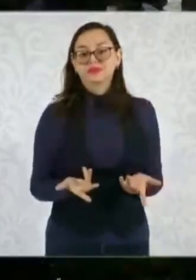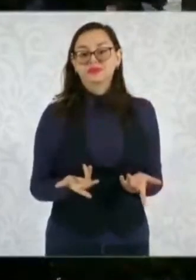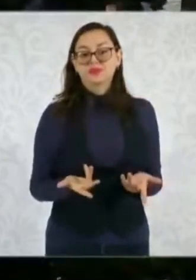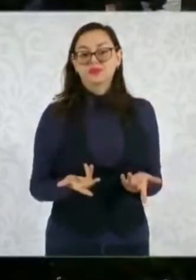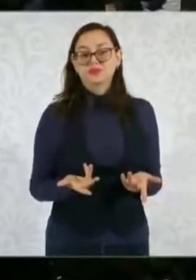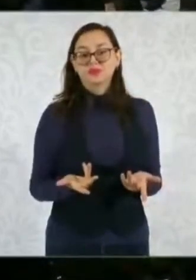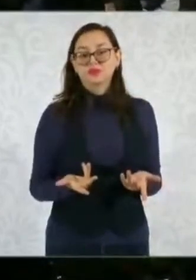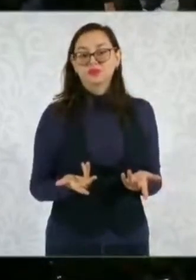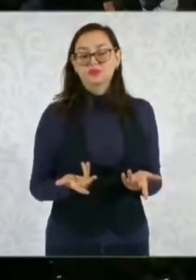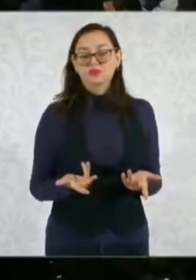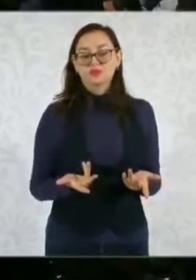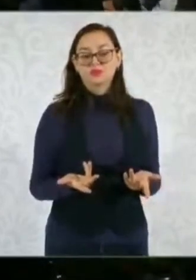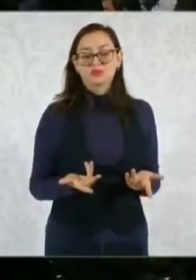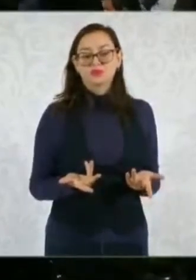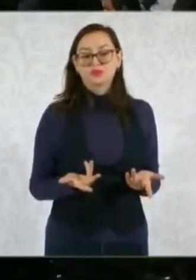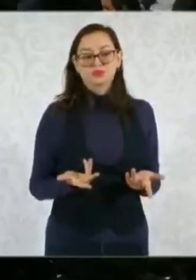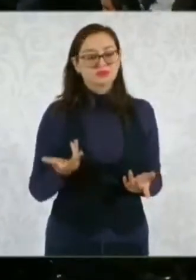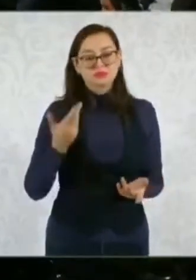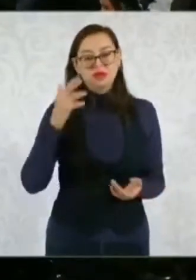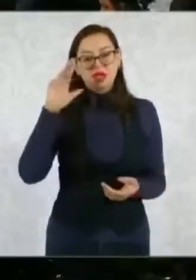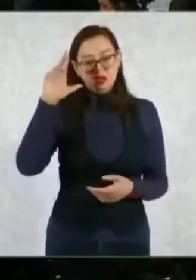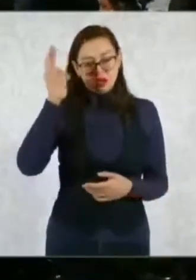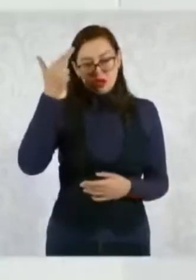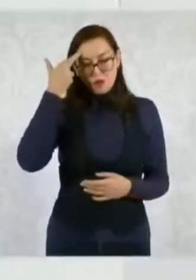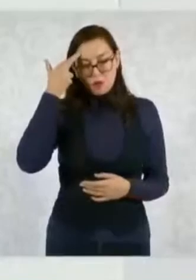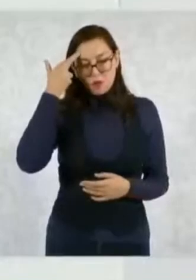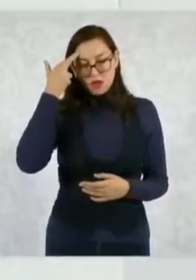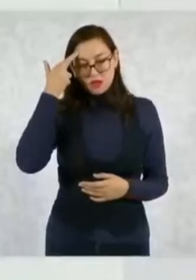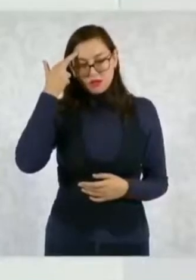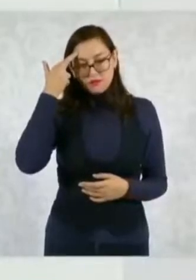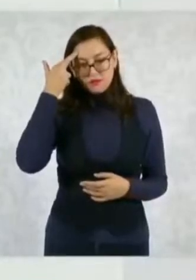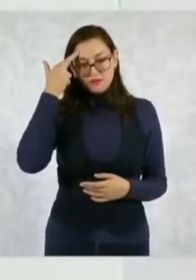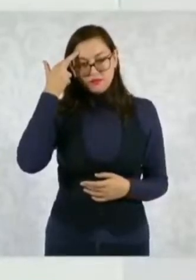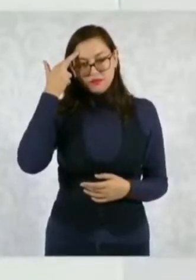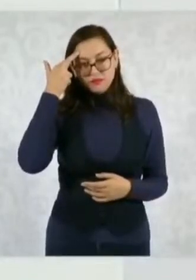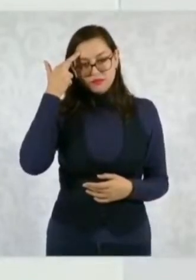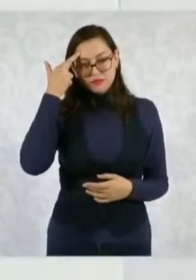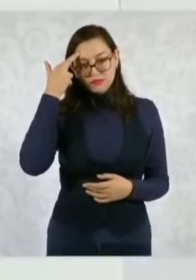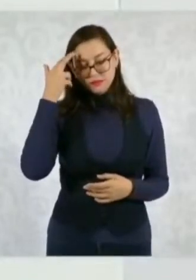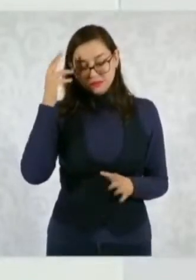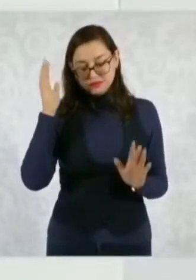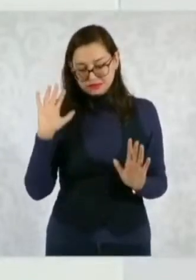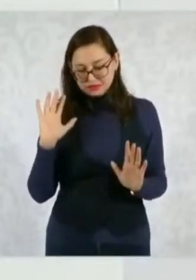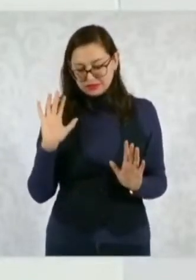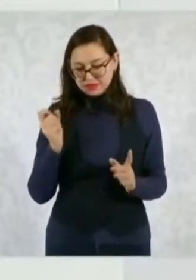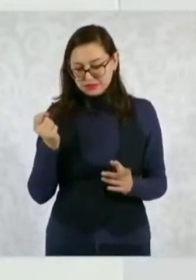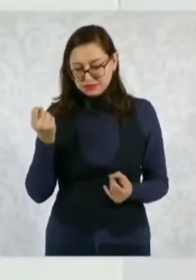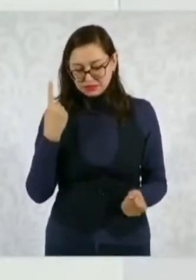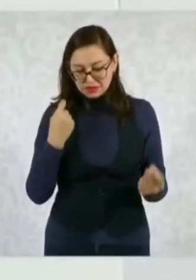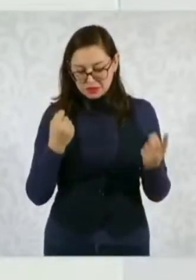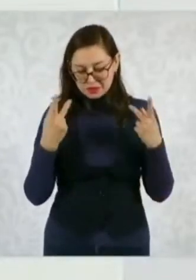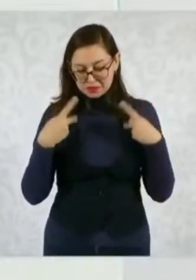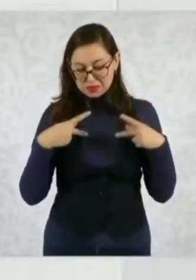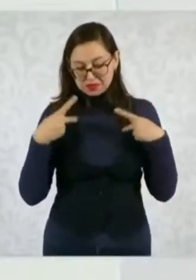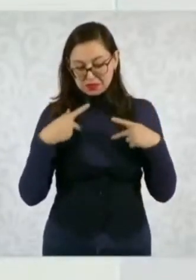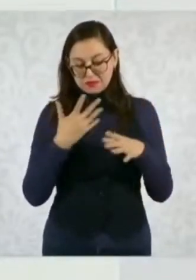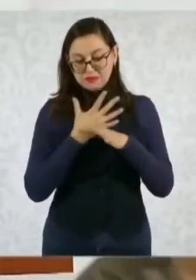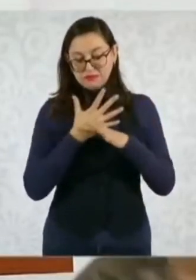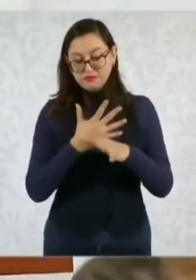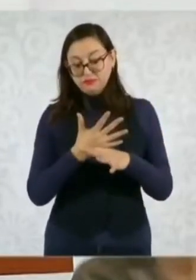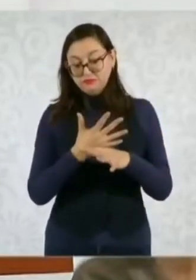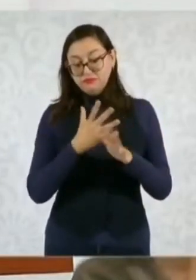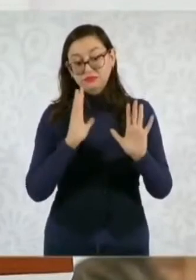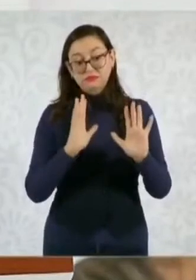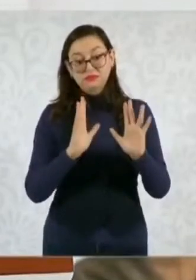hay, no sé si se acuerdan, hubo alguien que dijo que había trabajadores o que había personas en el sureste que no trabajaban.